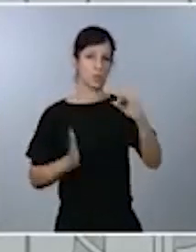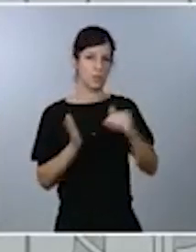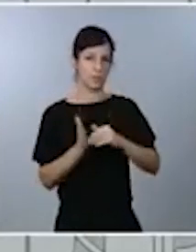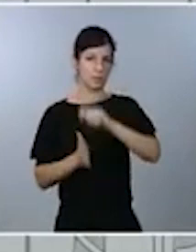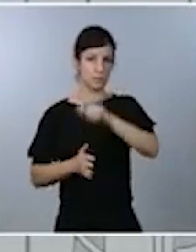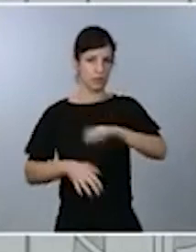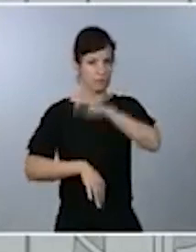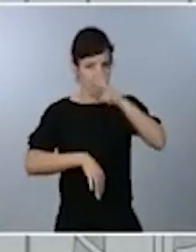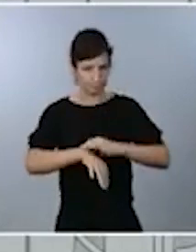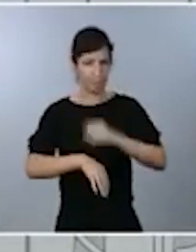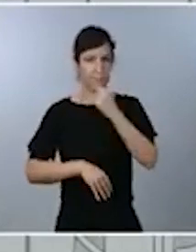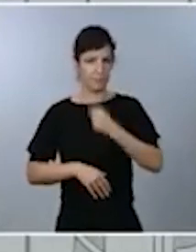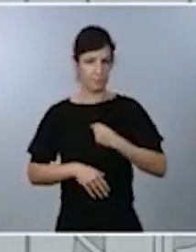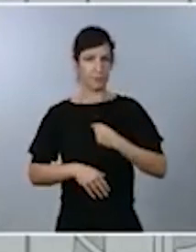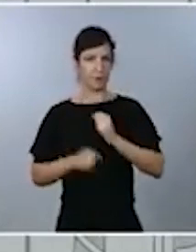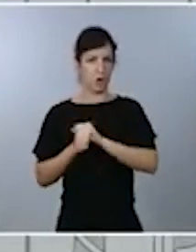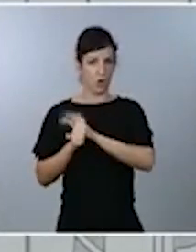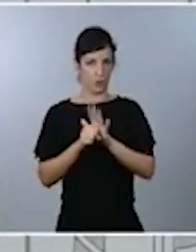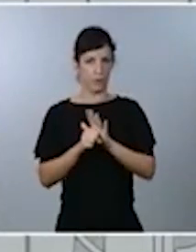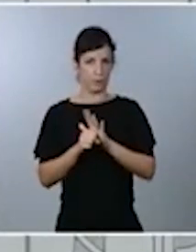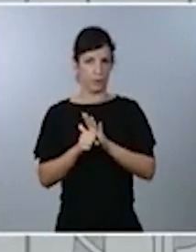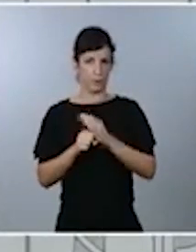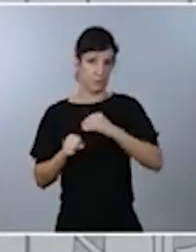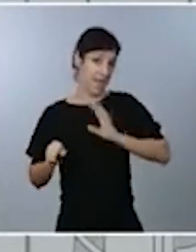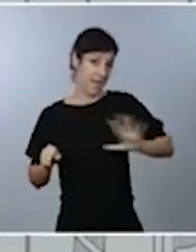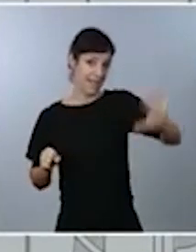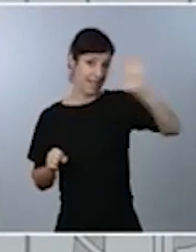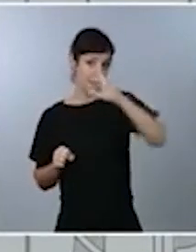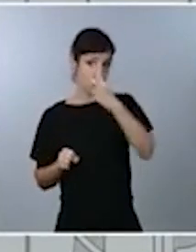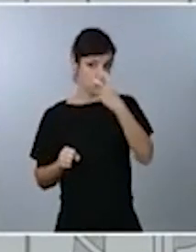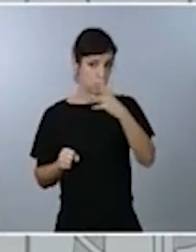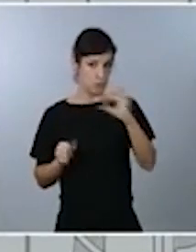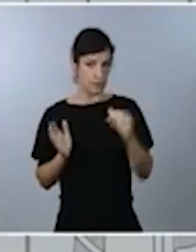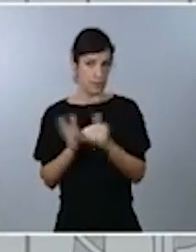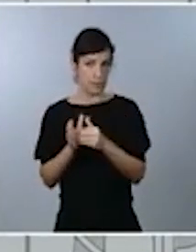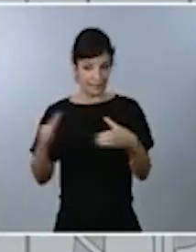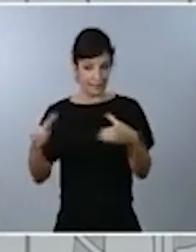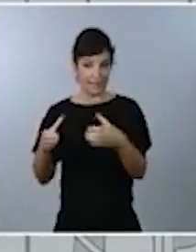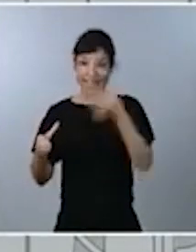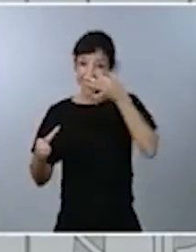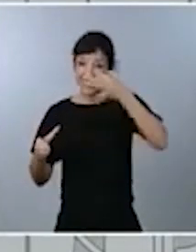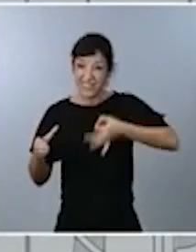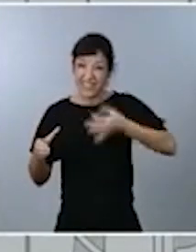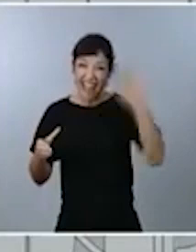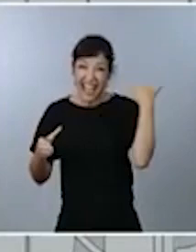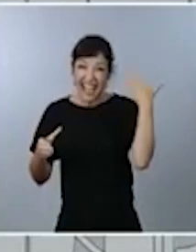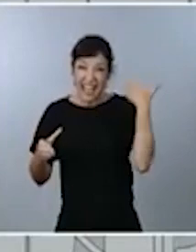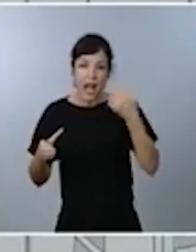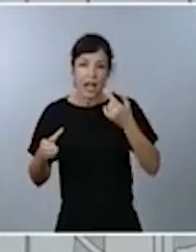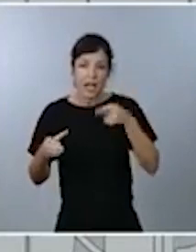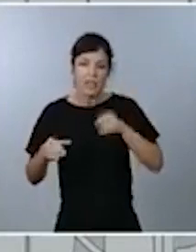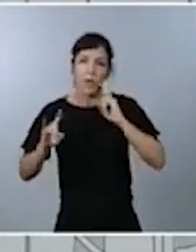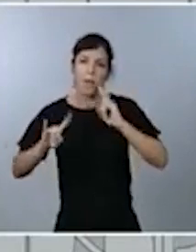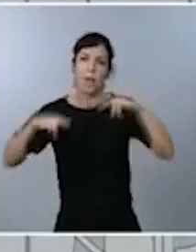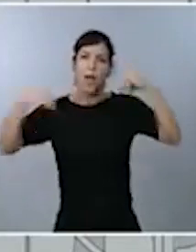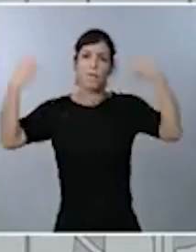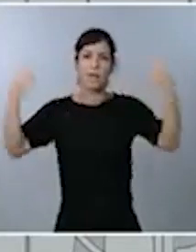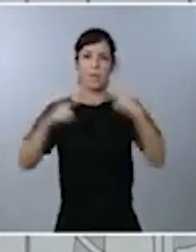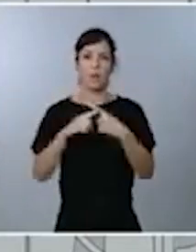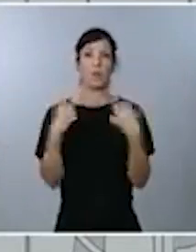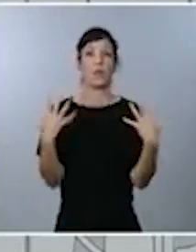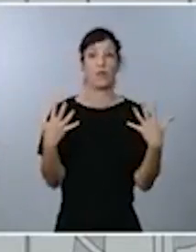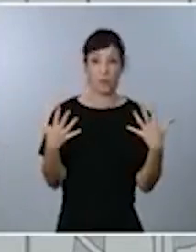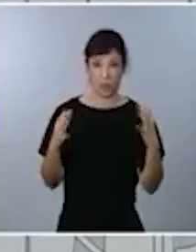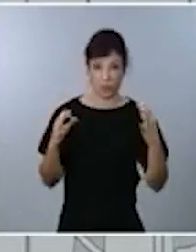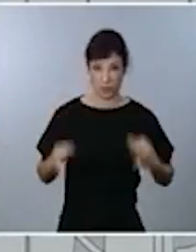en España, la realidad es que el número de contagios entonces era diez veces superior a la registrada oficialmente.